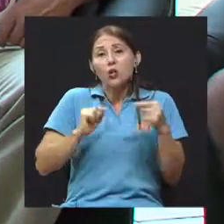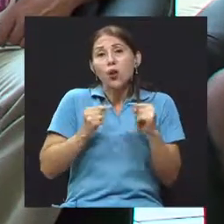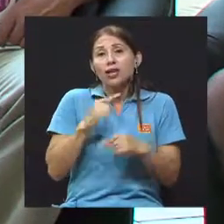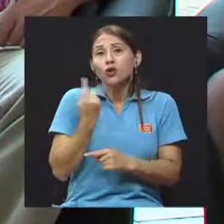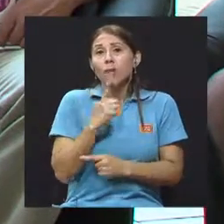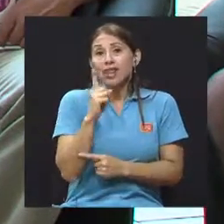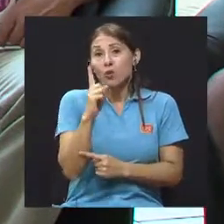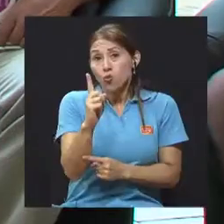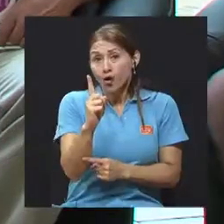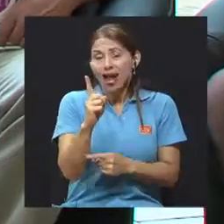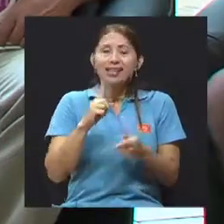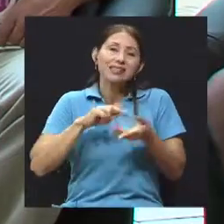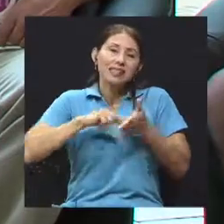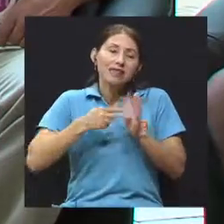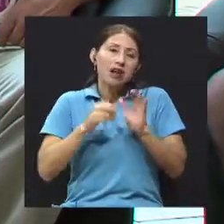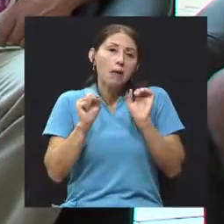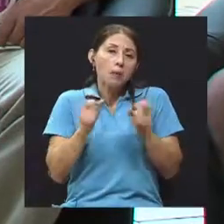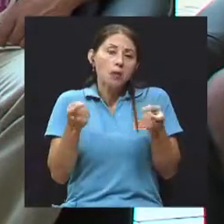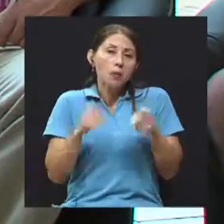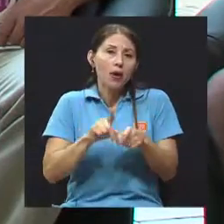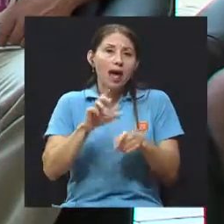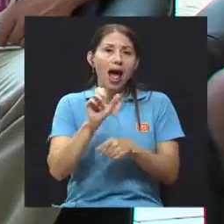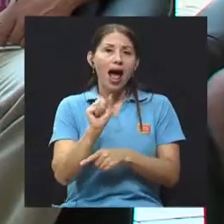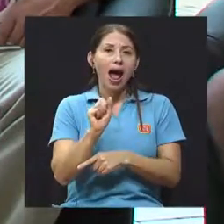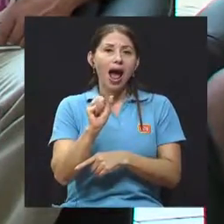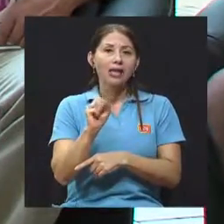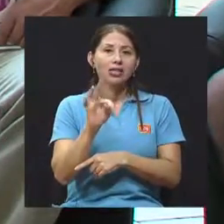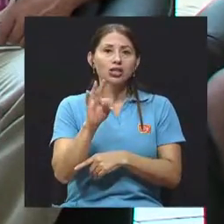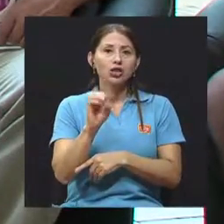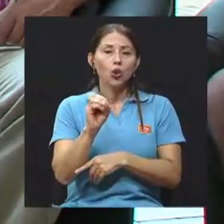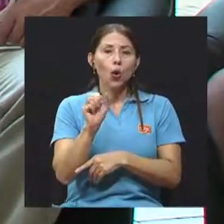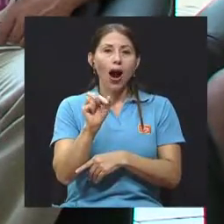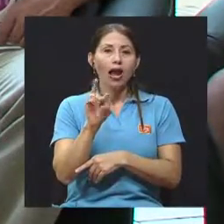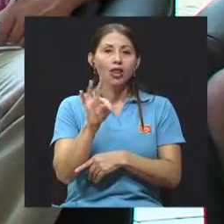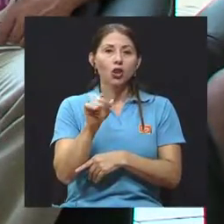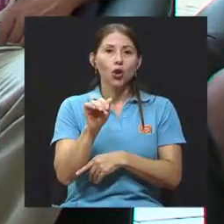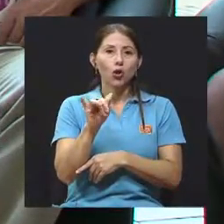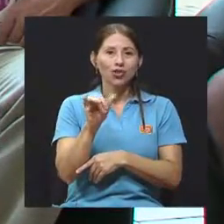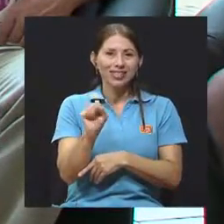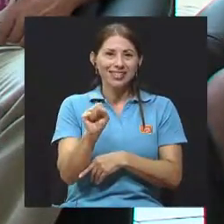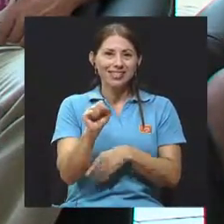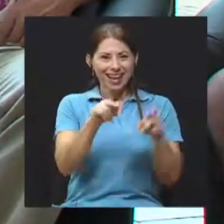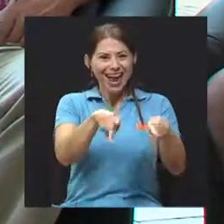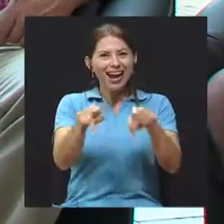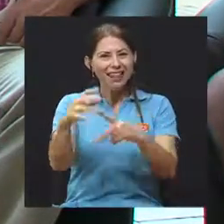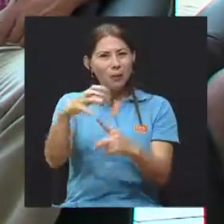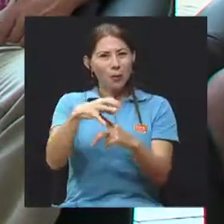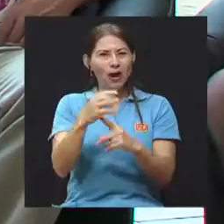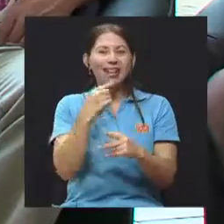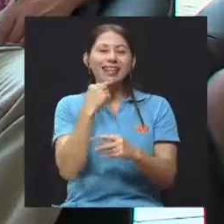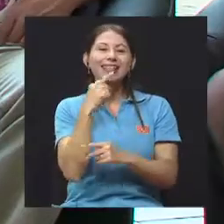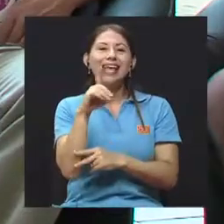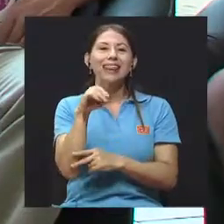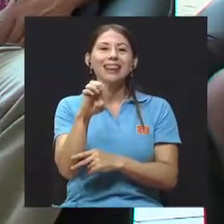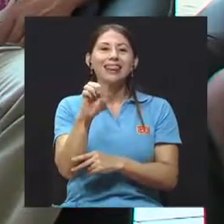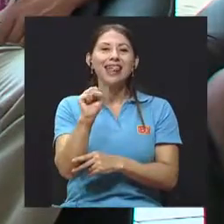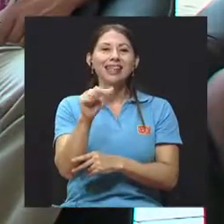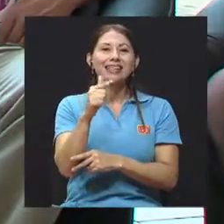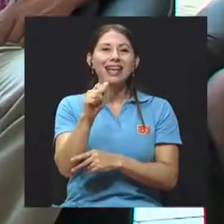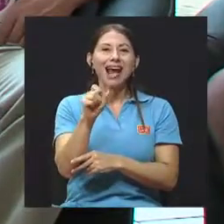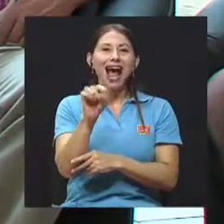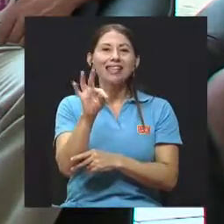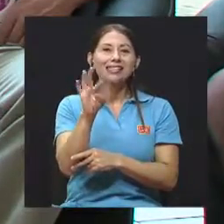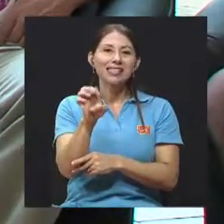osteoartrosis, que la gente, en general, población lo que llama desgaste, problemas por, por ejemplo, gota, problemas de ácido